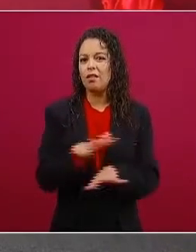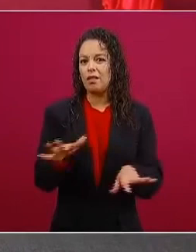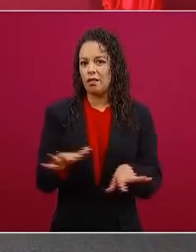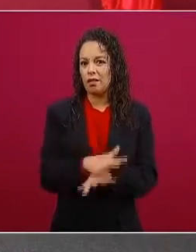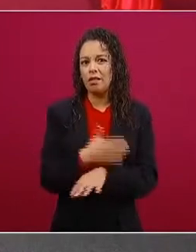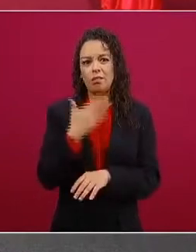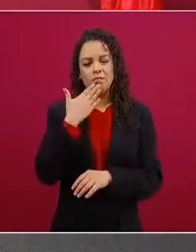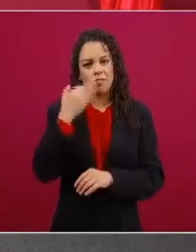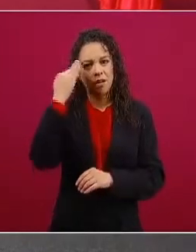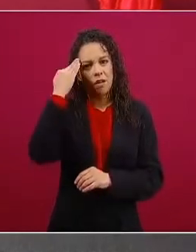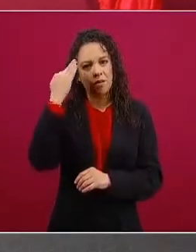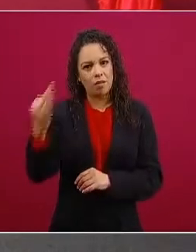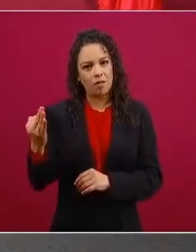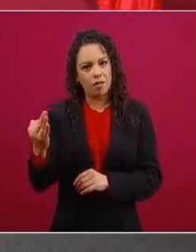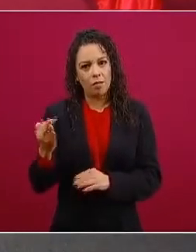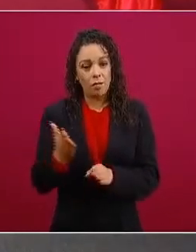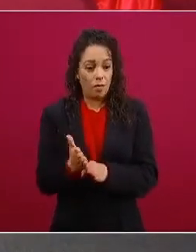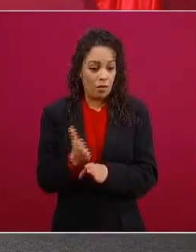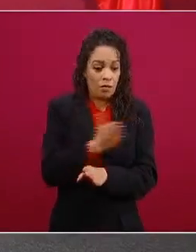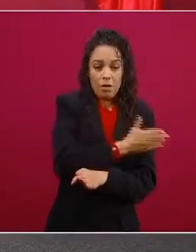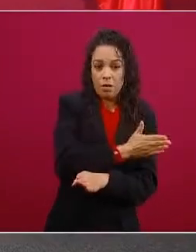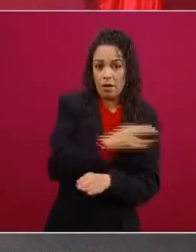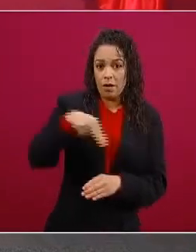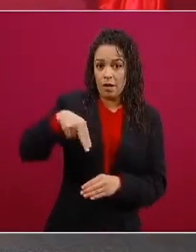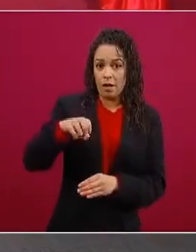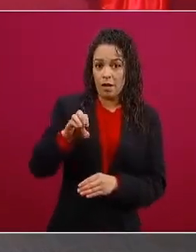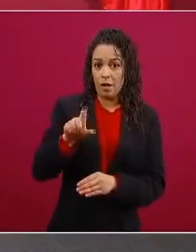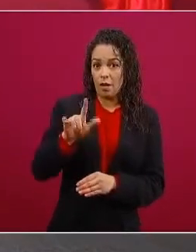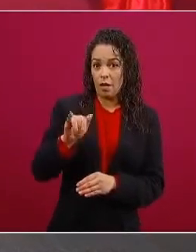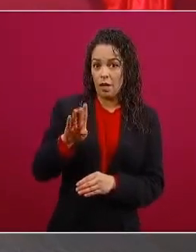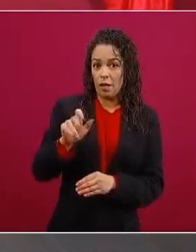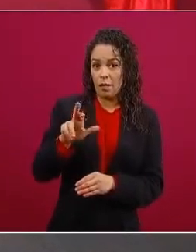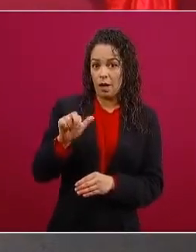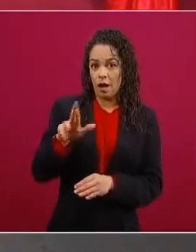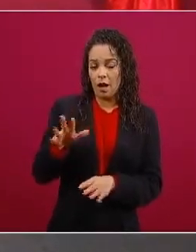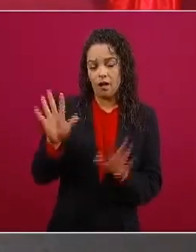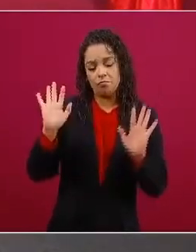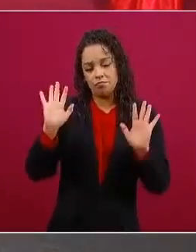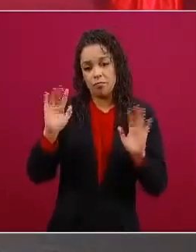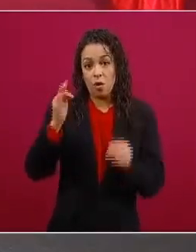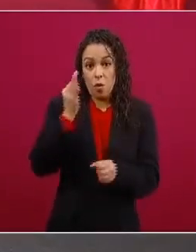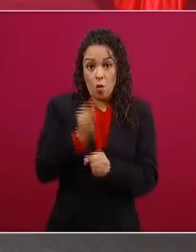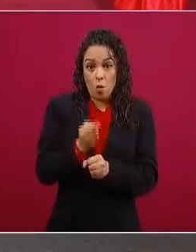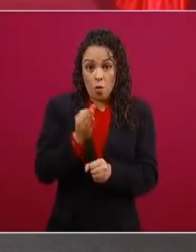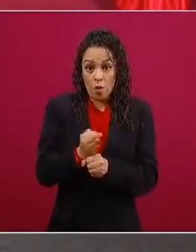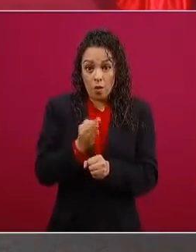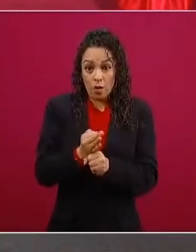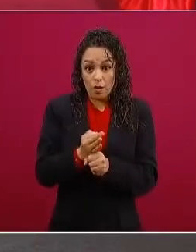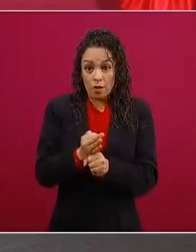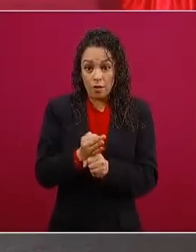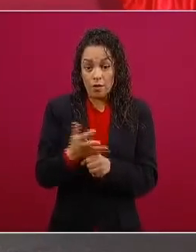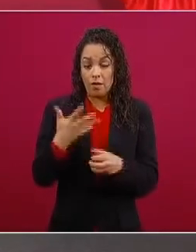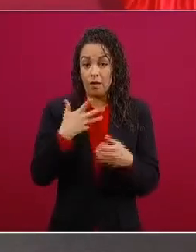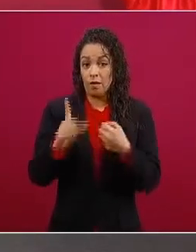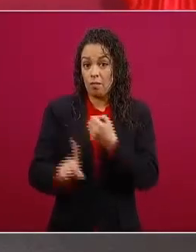neoliberal. Lo que está pasando en el mundo es una crisis de ese modelo.